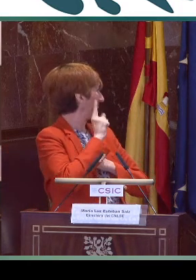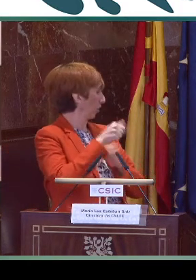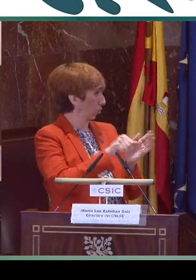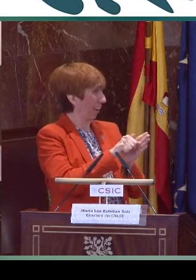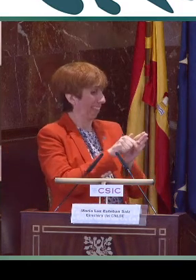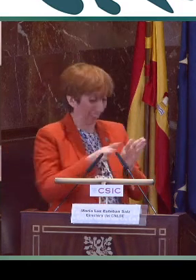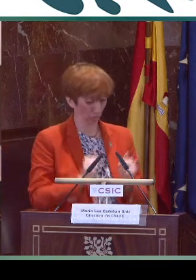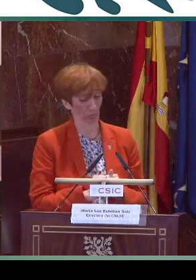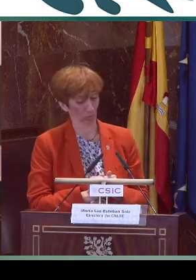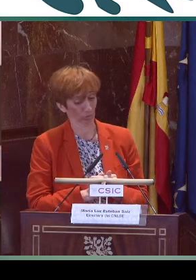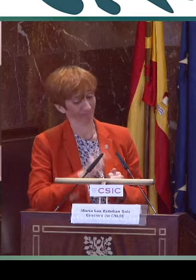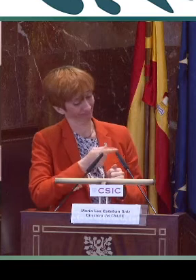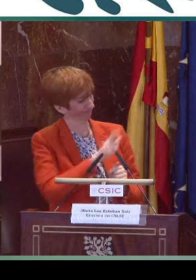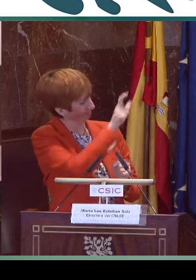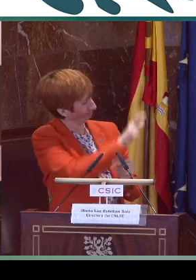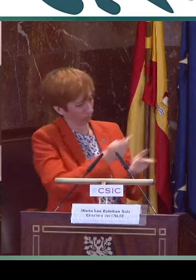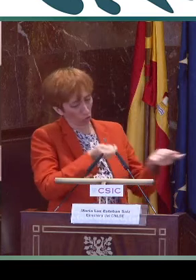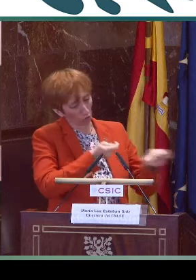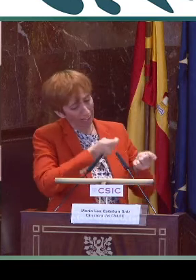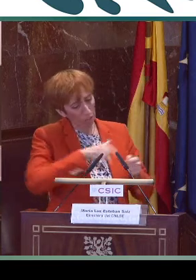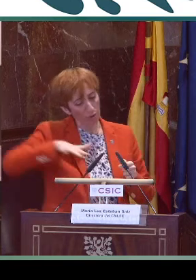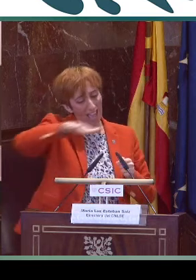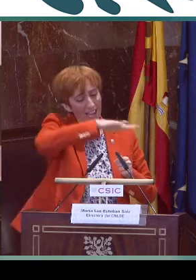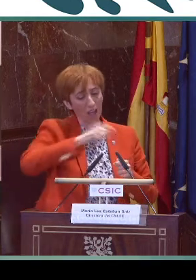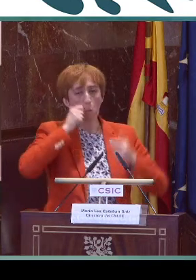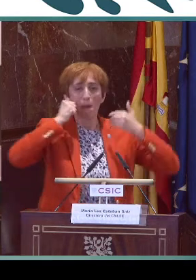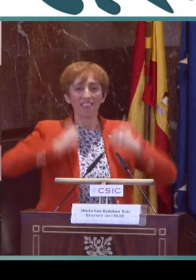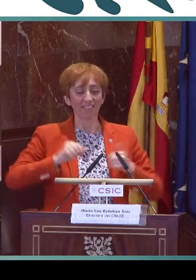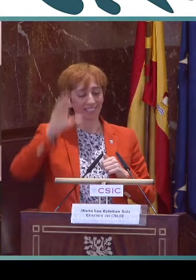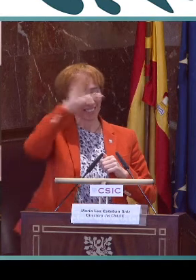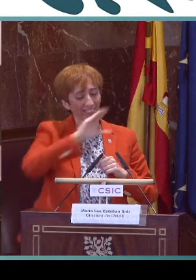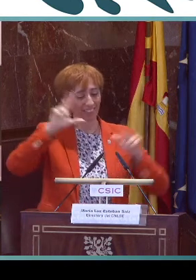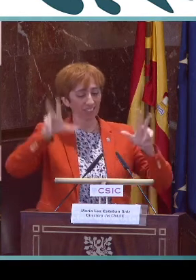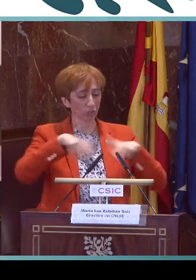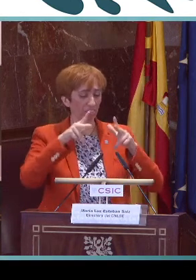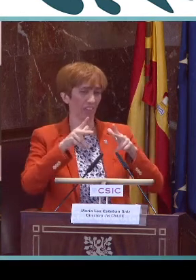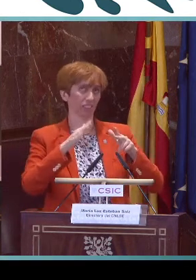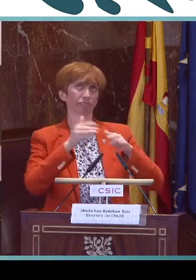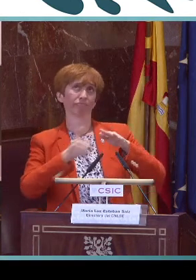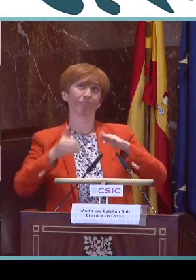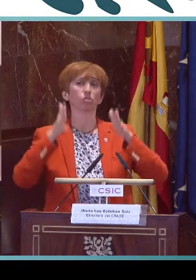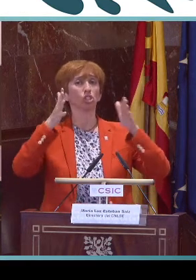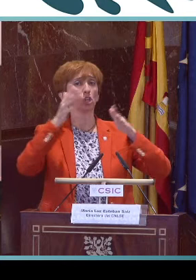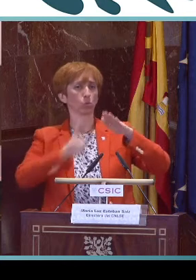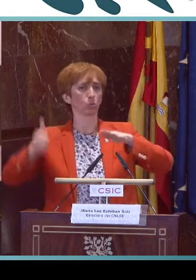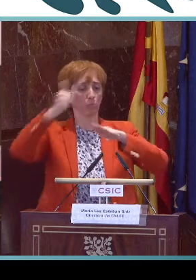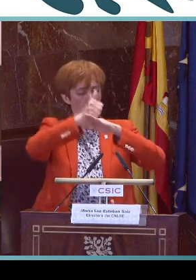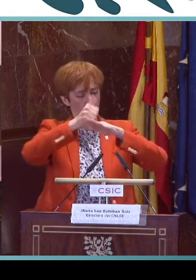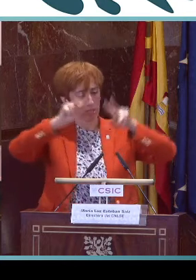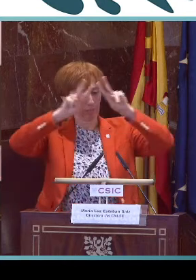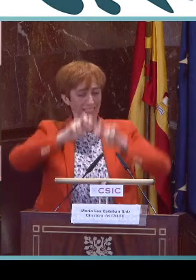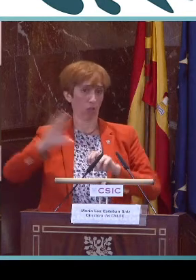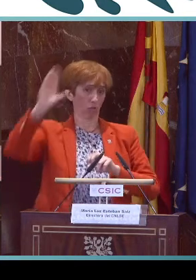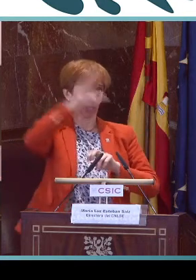Tremiño, a nuestra querida directora del CNRS y también al coordinador del Área de Humanidades del CSIC,